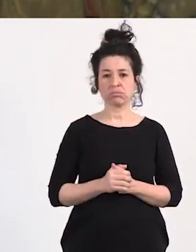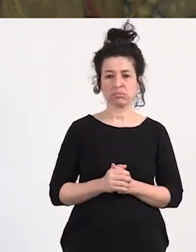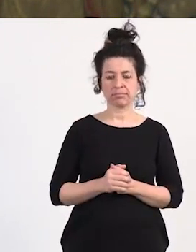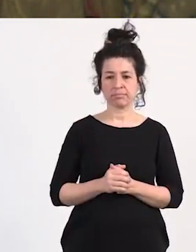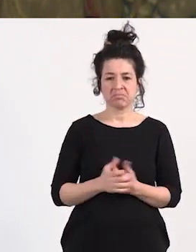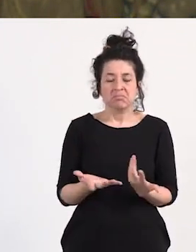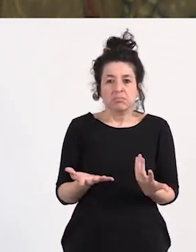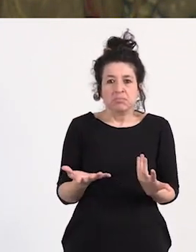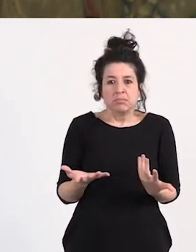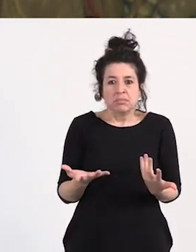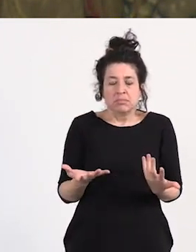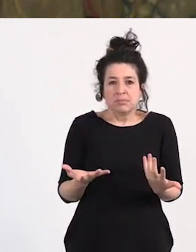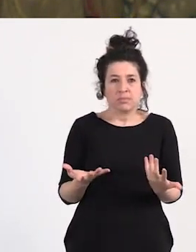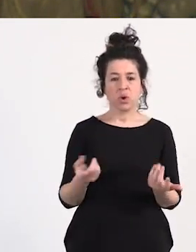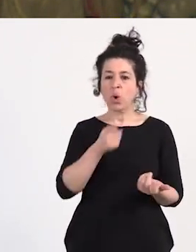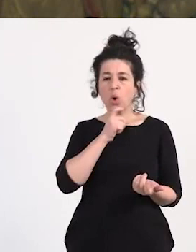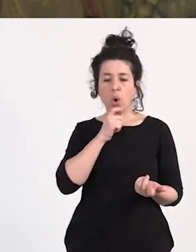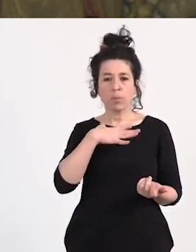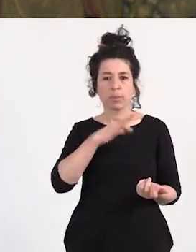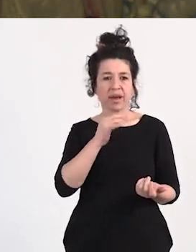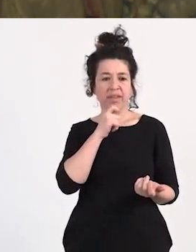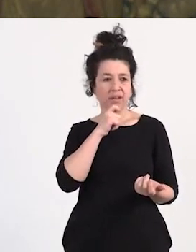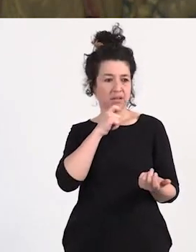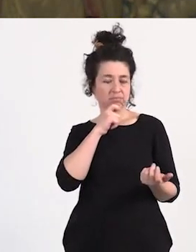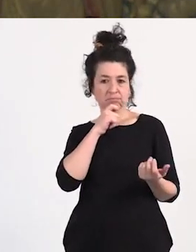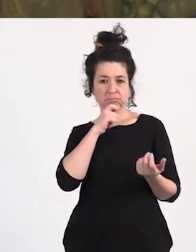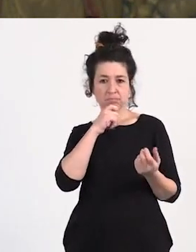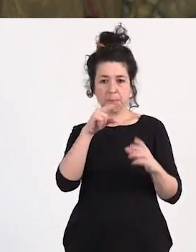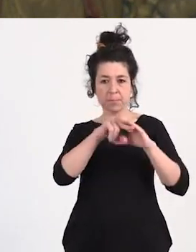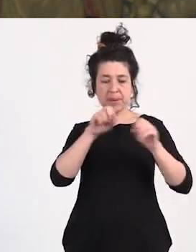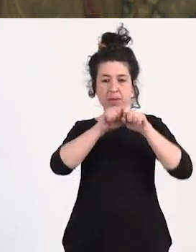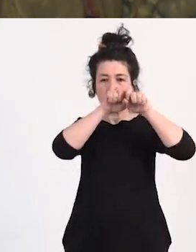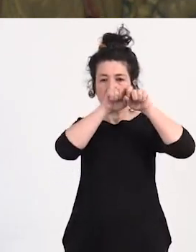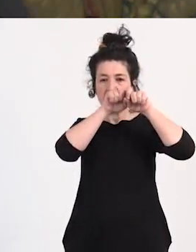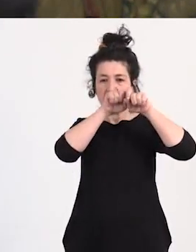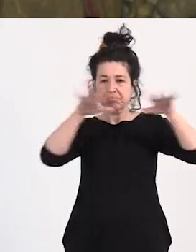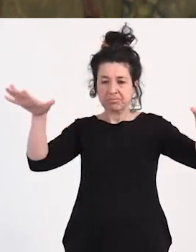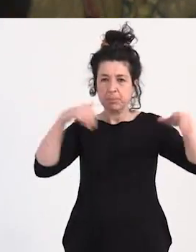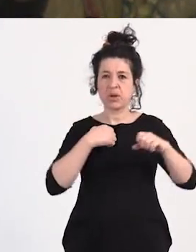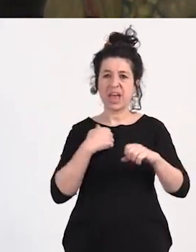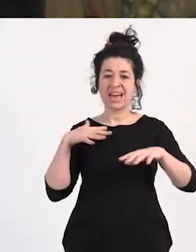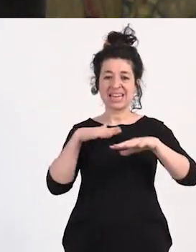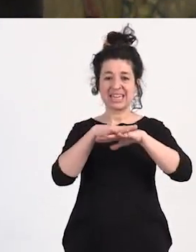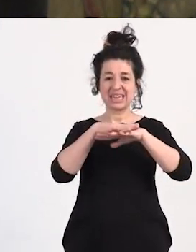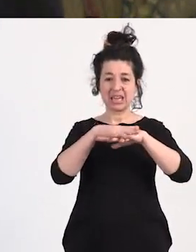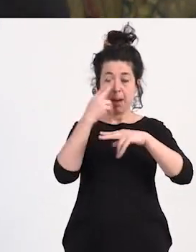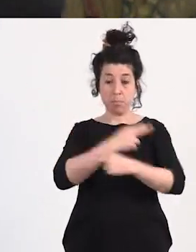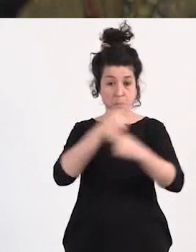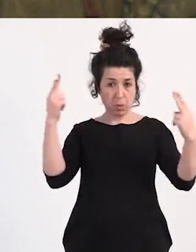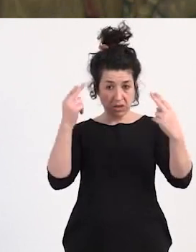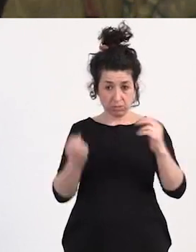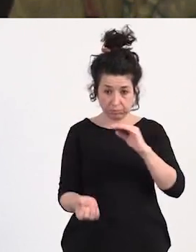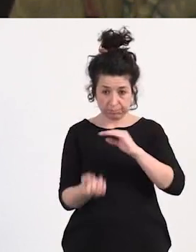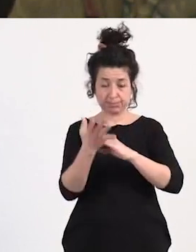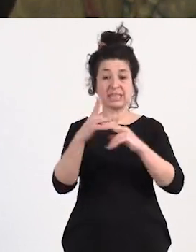un poder mediático tan grande que prácticamente ya cuando lo expusieron a nivel público cuando